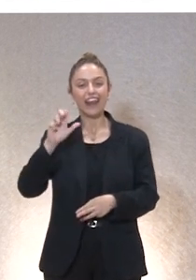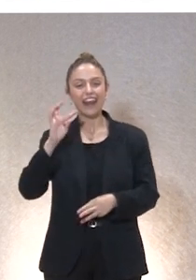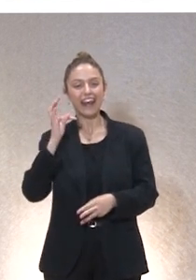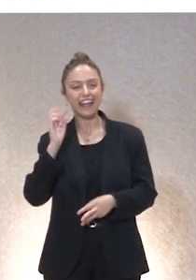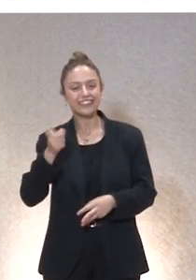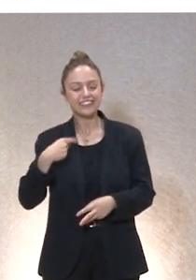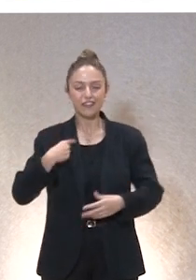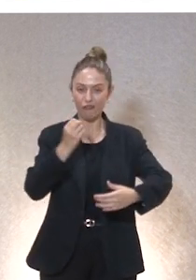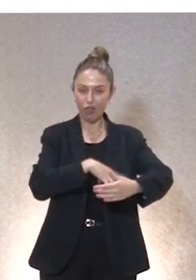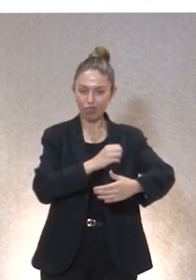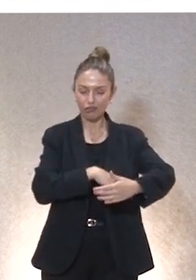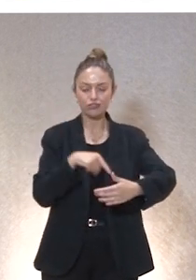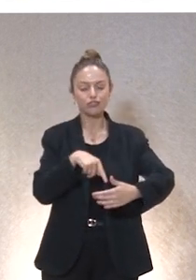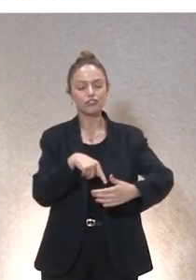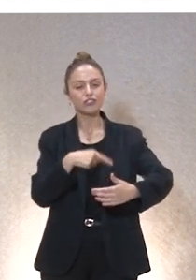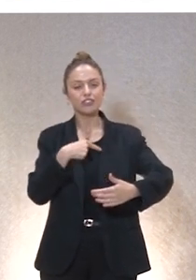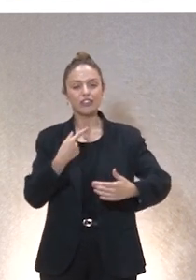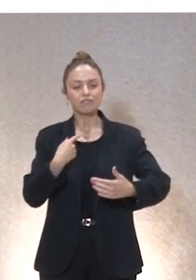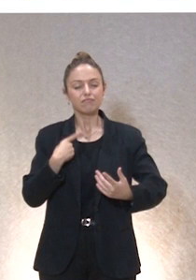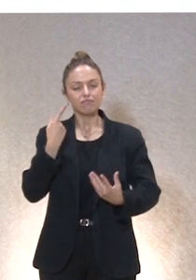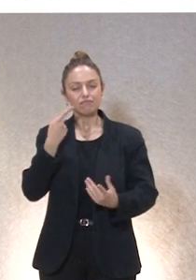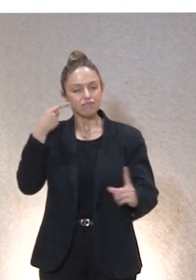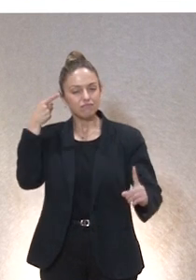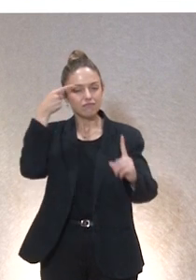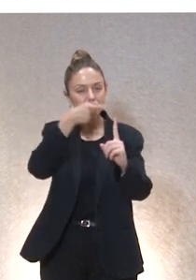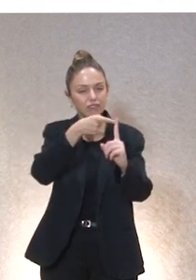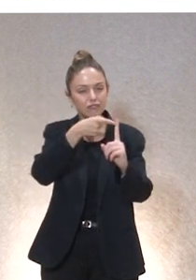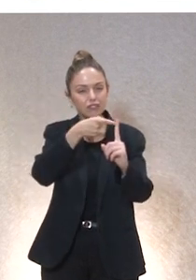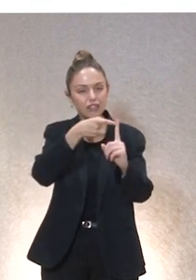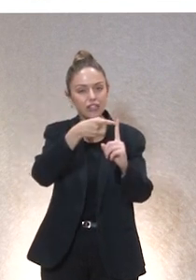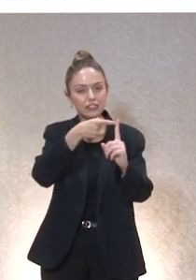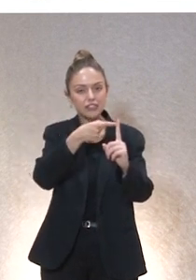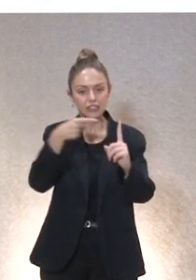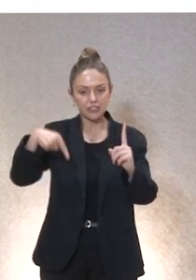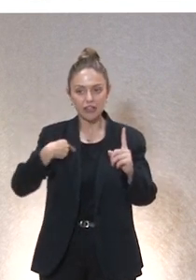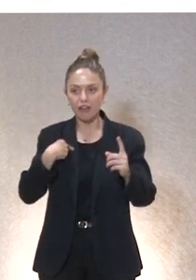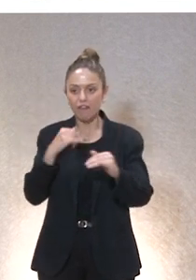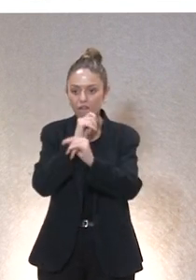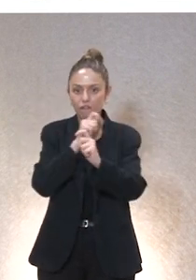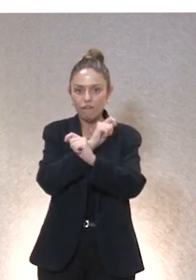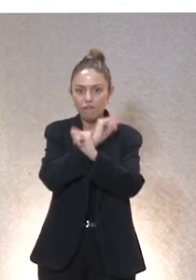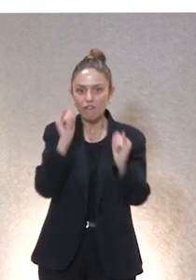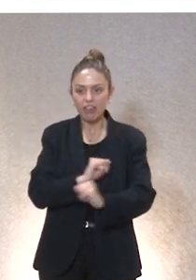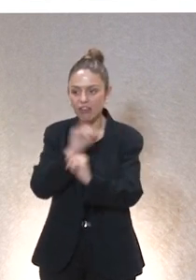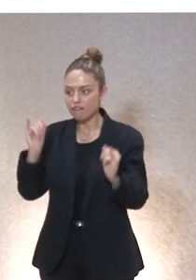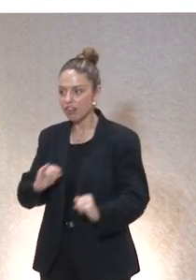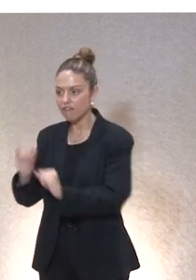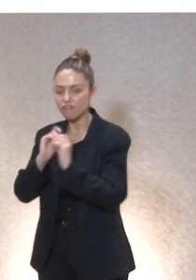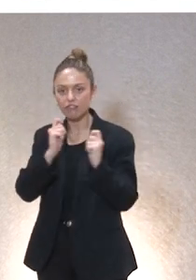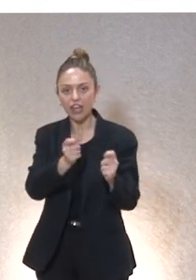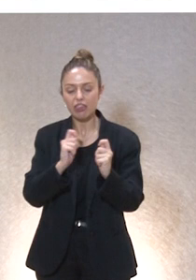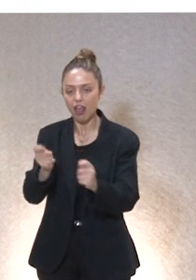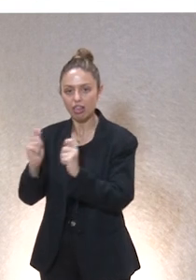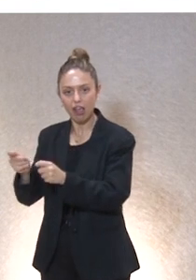europeo se nos vende la inteligencia artificial, da la impresión de que ha bajado Prometeo y nos va a hacer felices a todos. Entonces, hay que ser